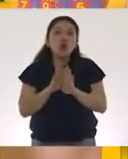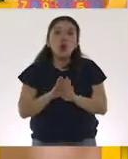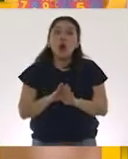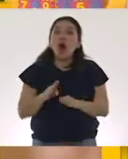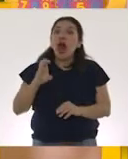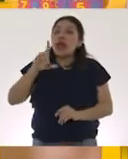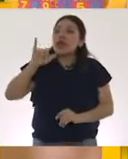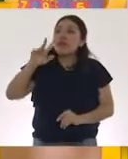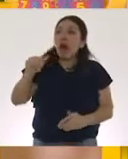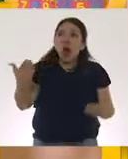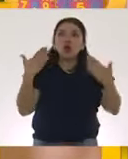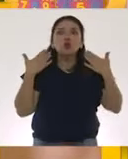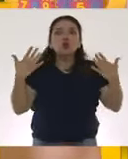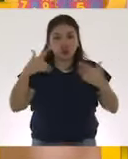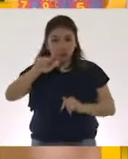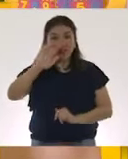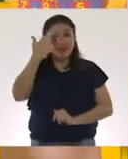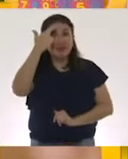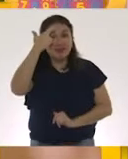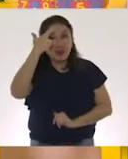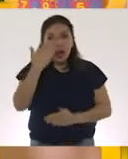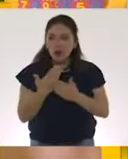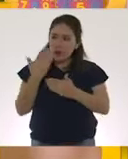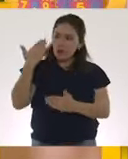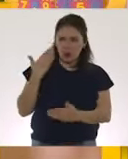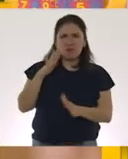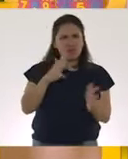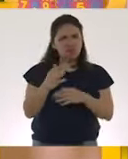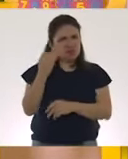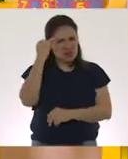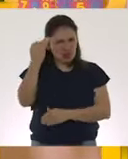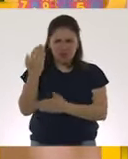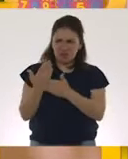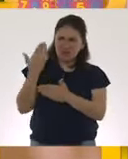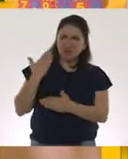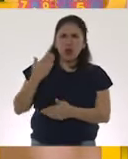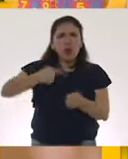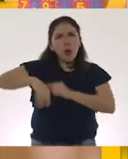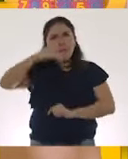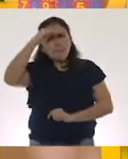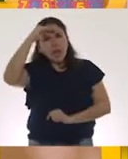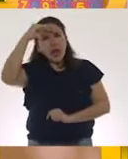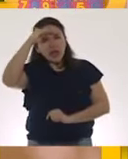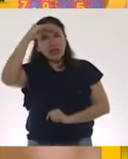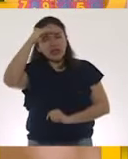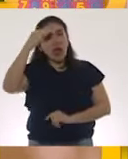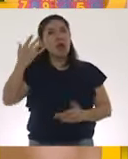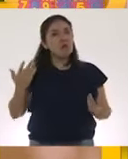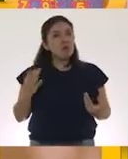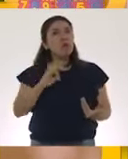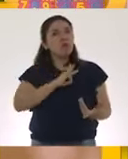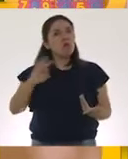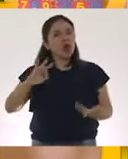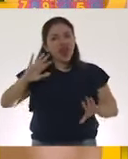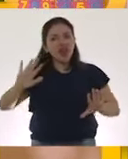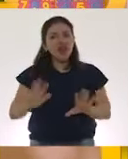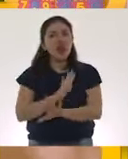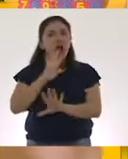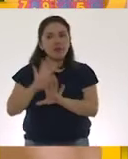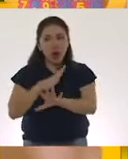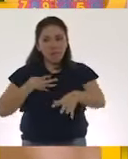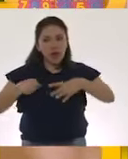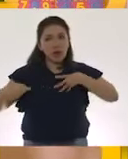también, porque, si se acuerdan, hace no mucho teníamos pensado que también podría verse modificada la